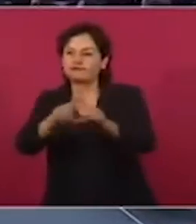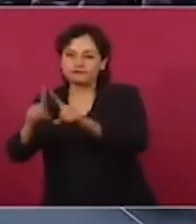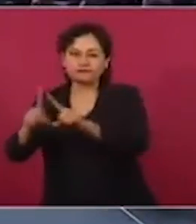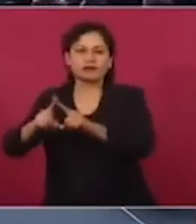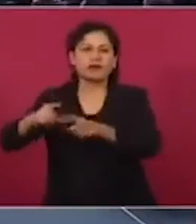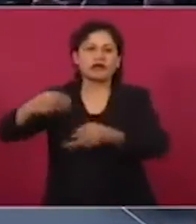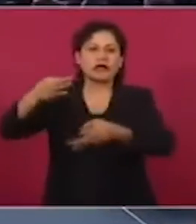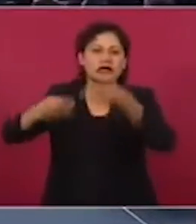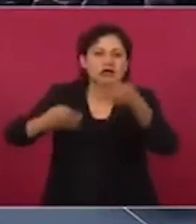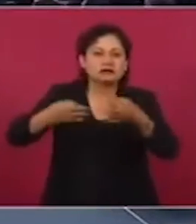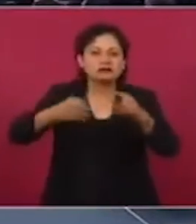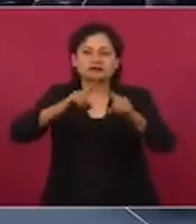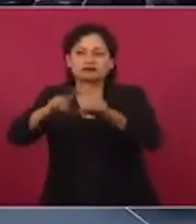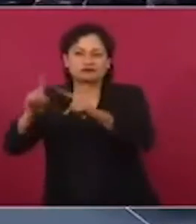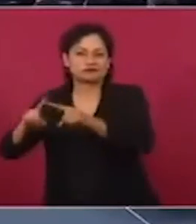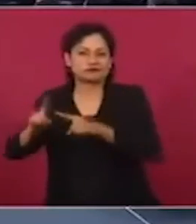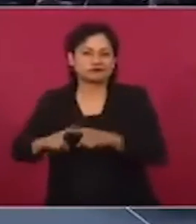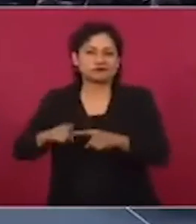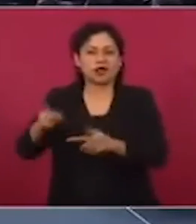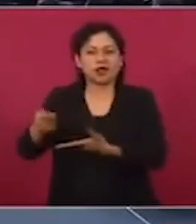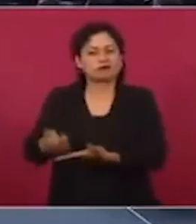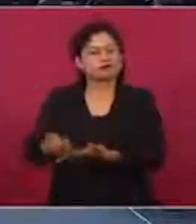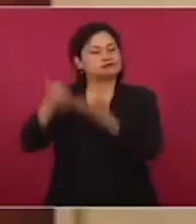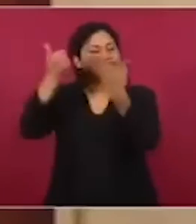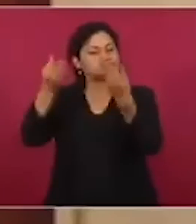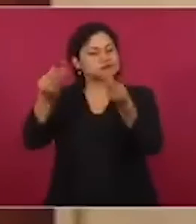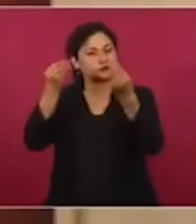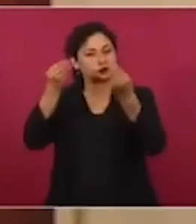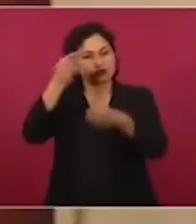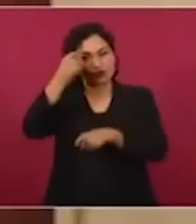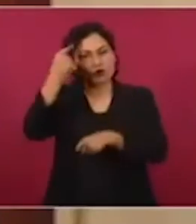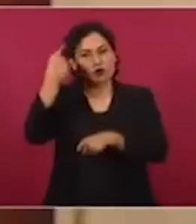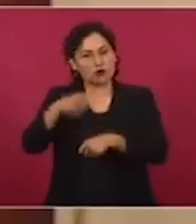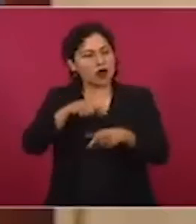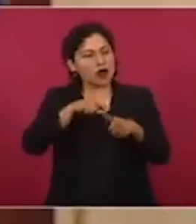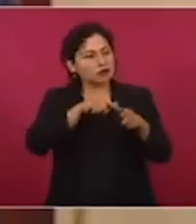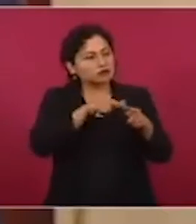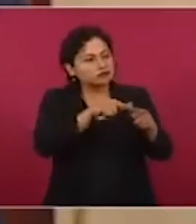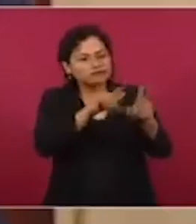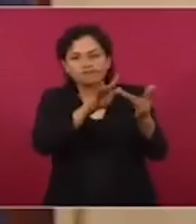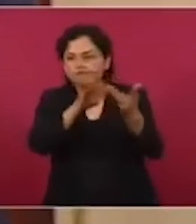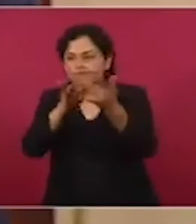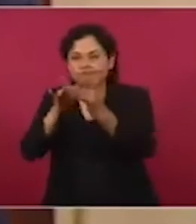mucho, me aligera la carga el secretario de Gobernación.